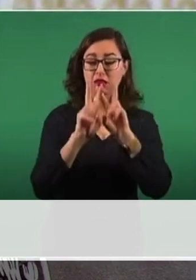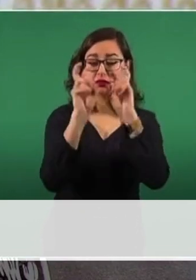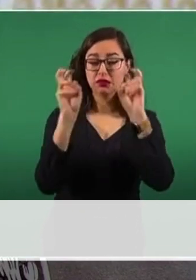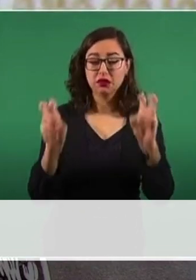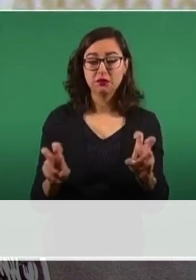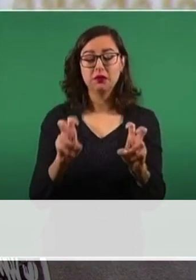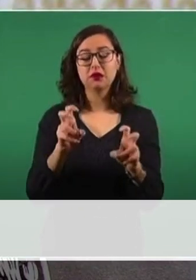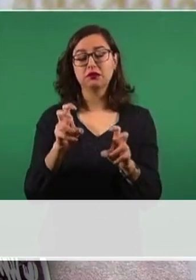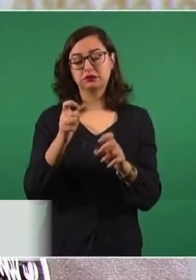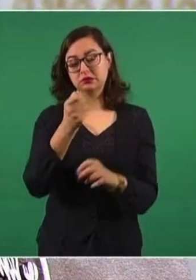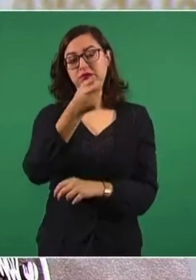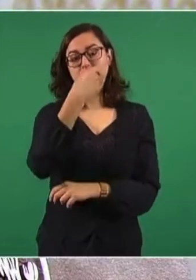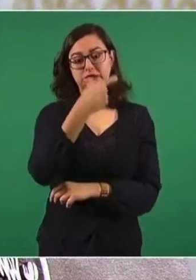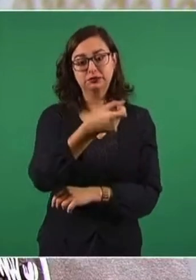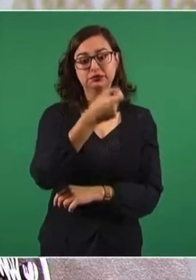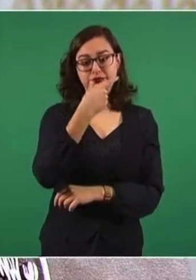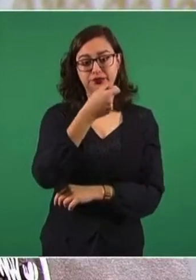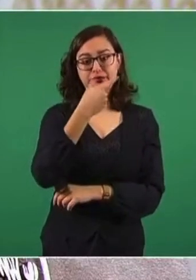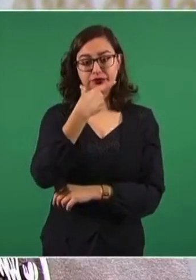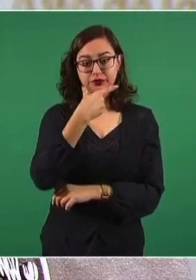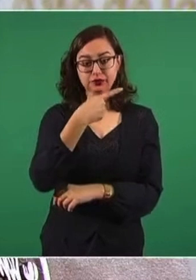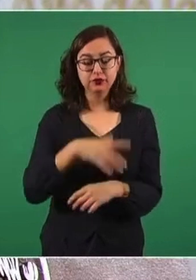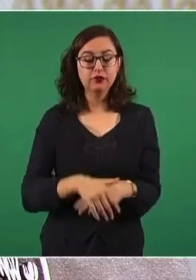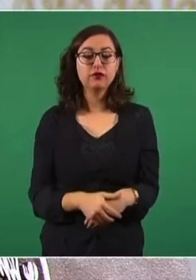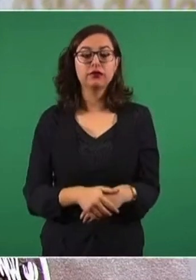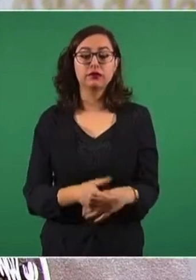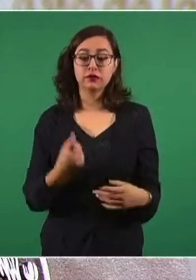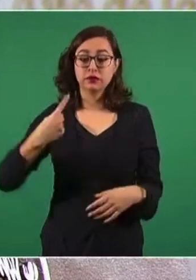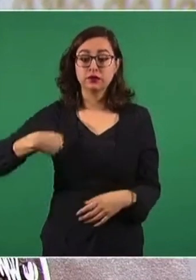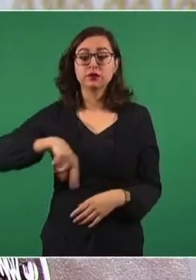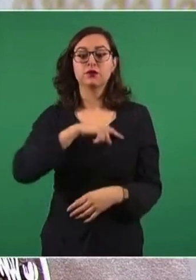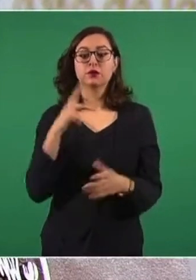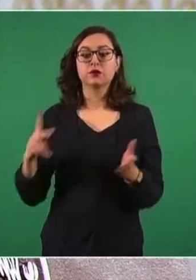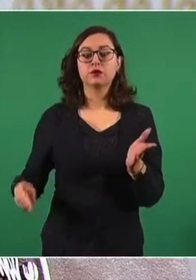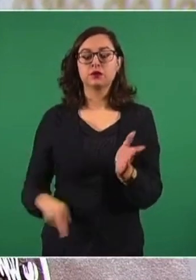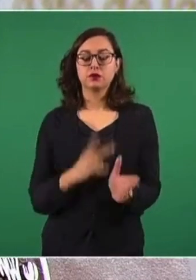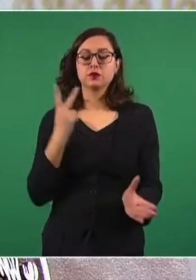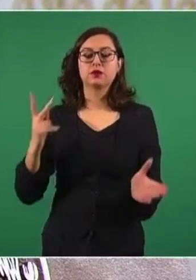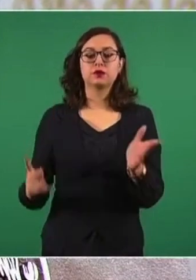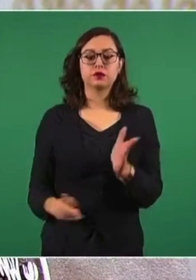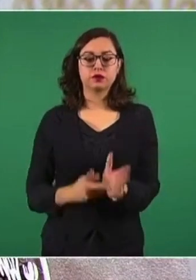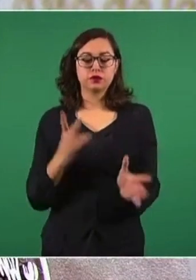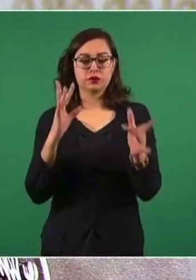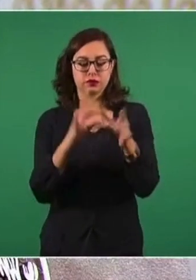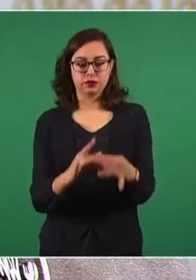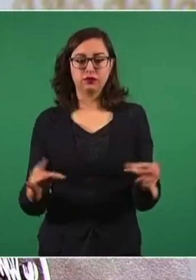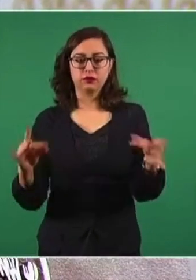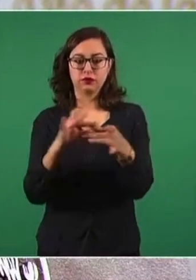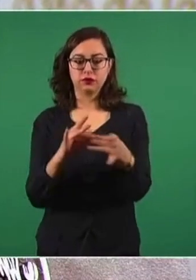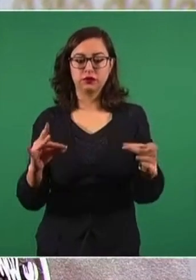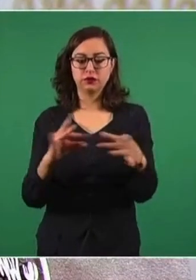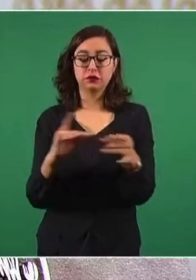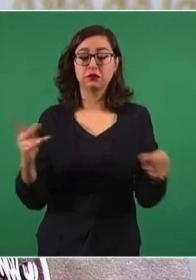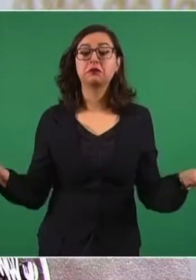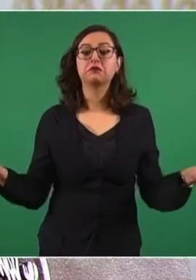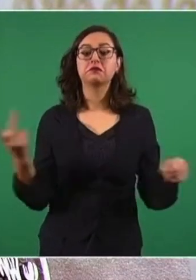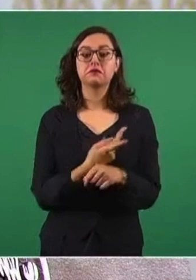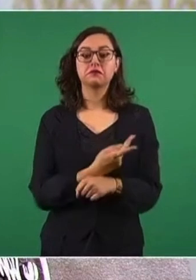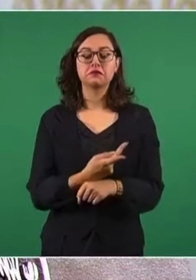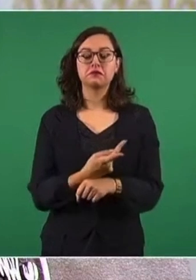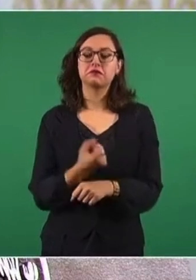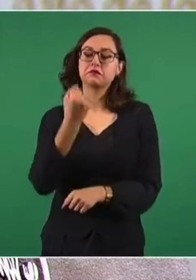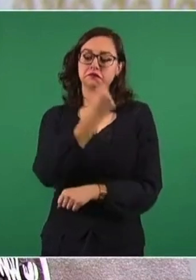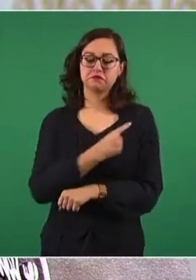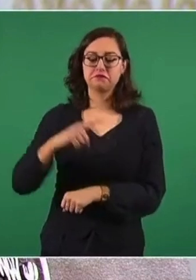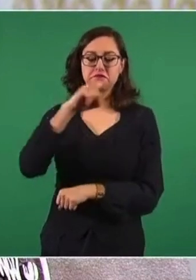Hicimos un recorrido por esos momentos cuando la salud se veía como una mercancía y los